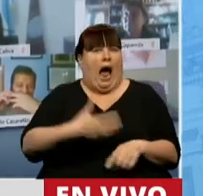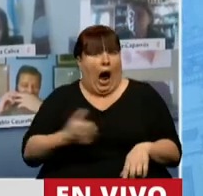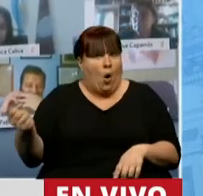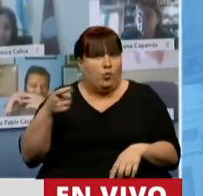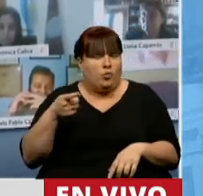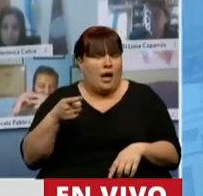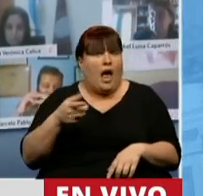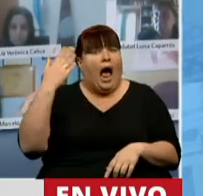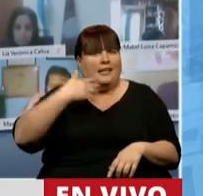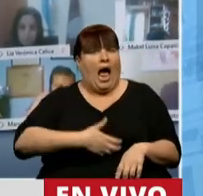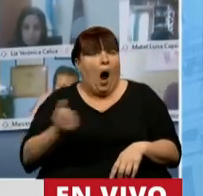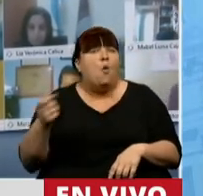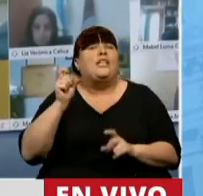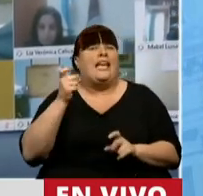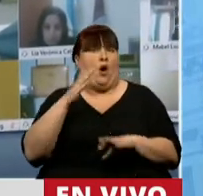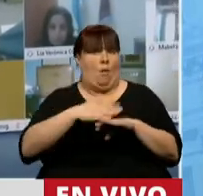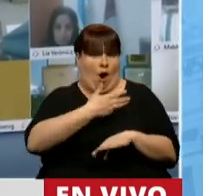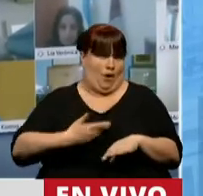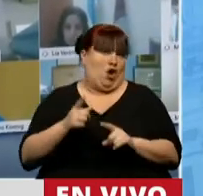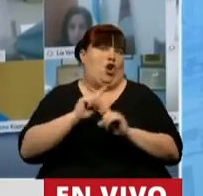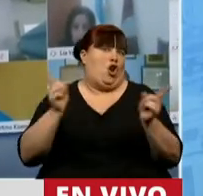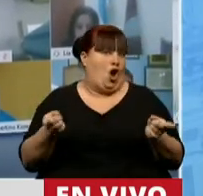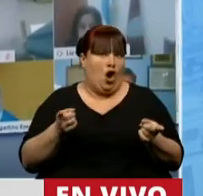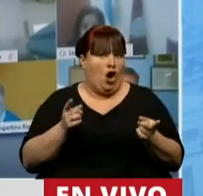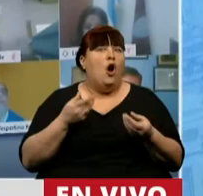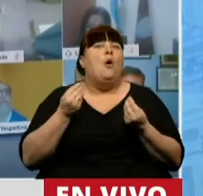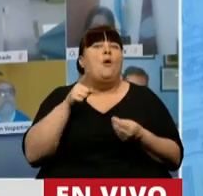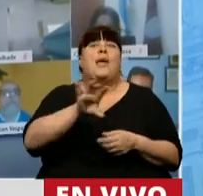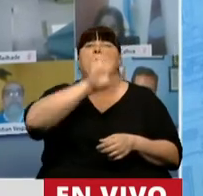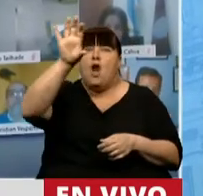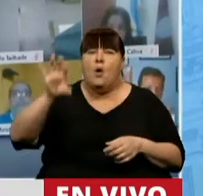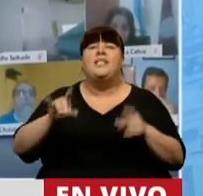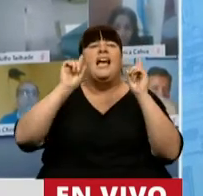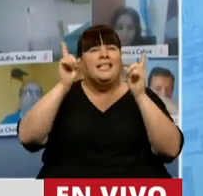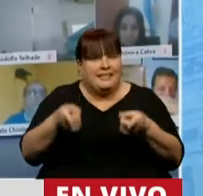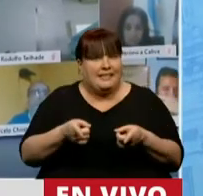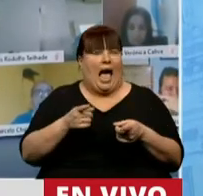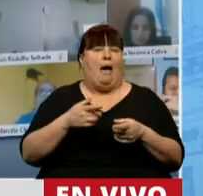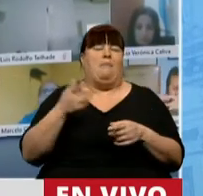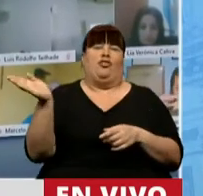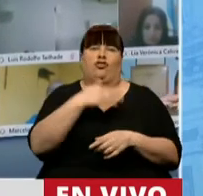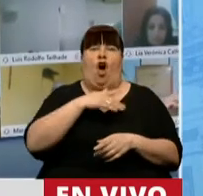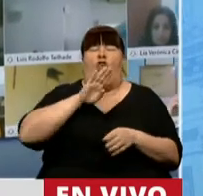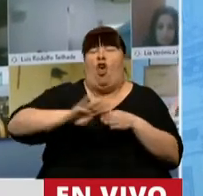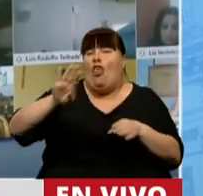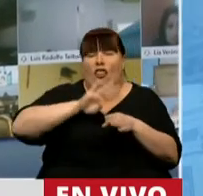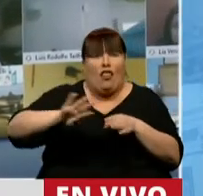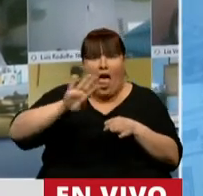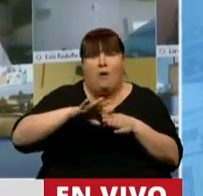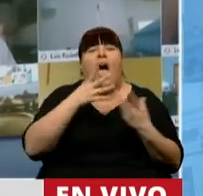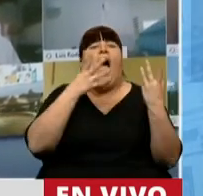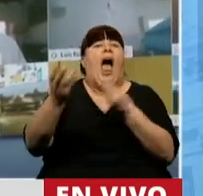ajuste, donde hubo un ajuste de parte del gobierno, entonces no, es porque esas provincias también fueron parte del festival de endeudamiento